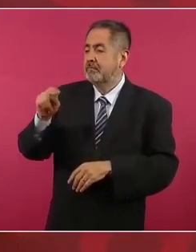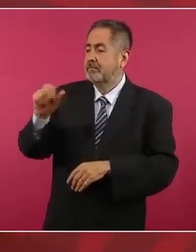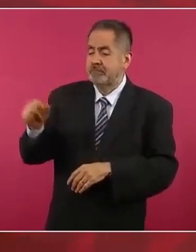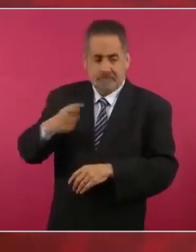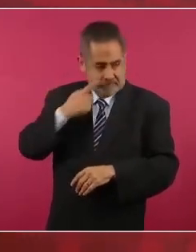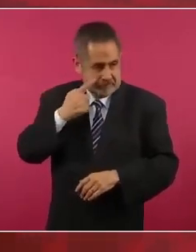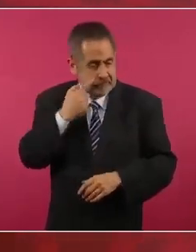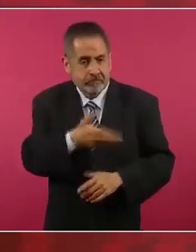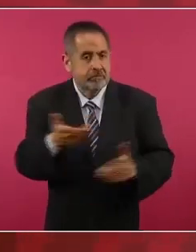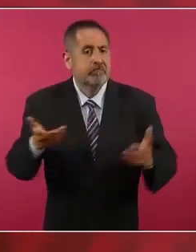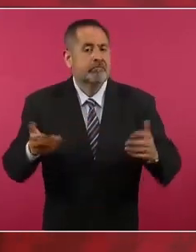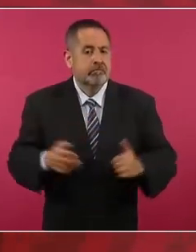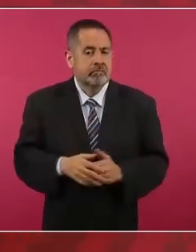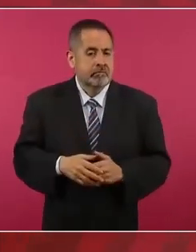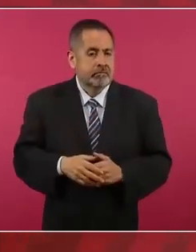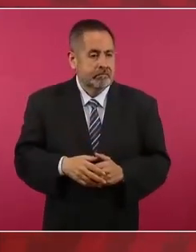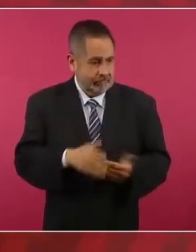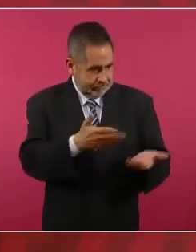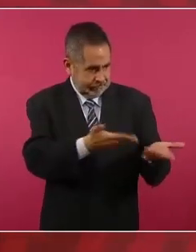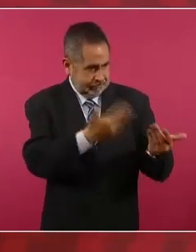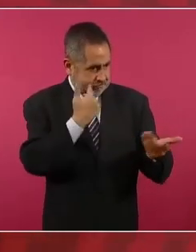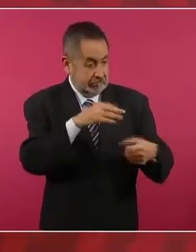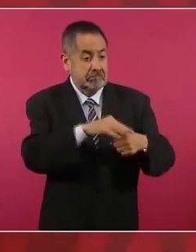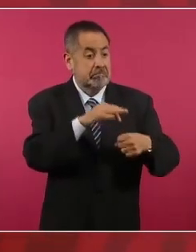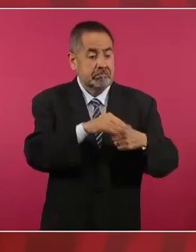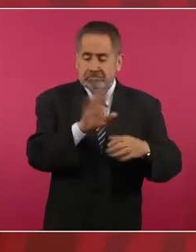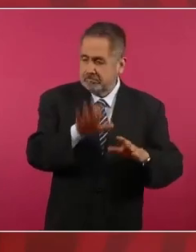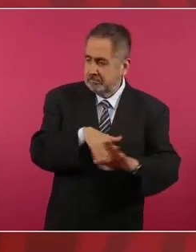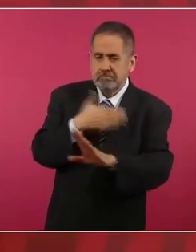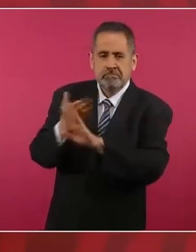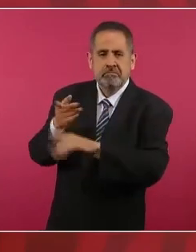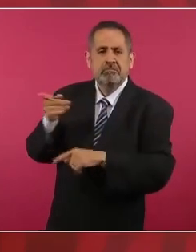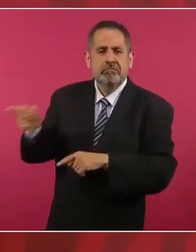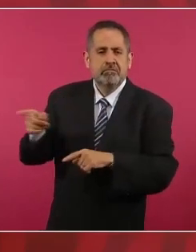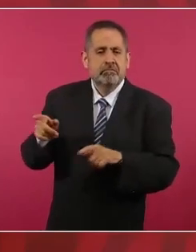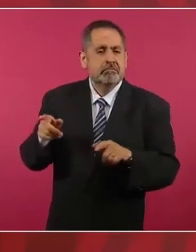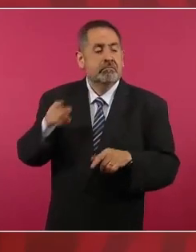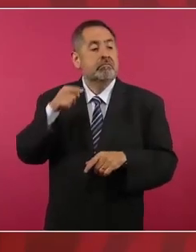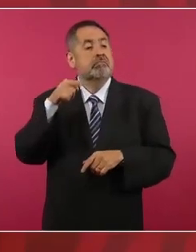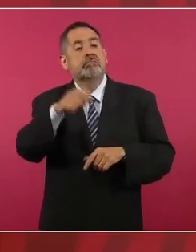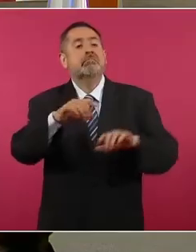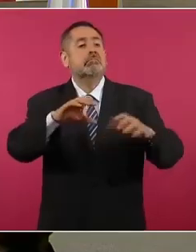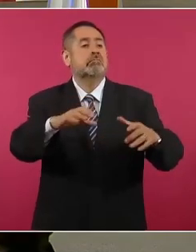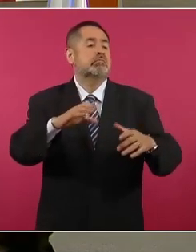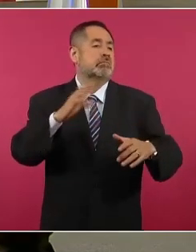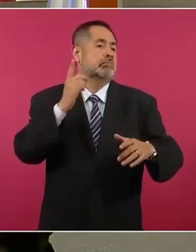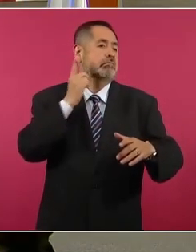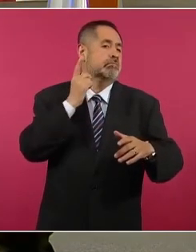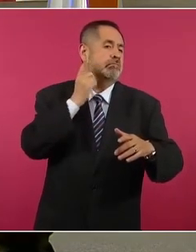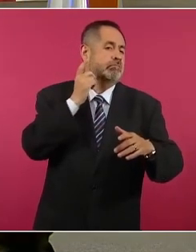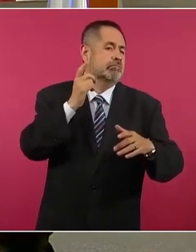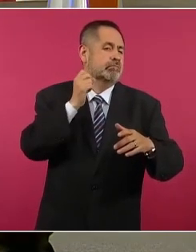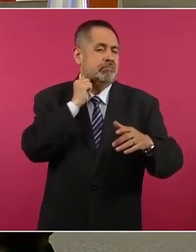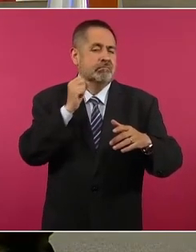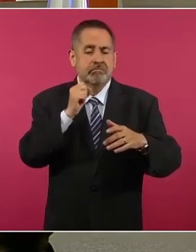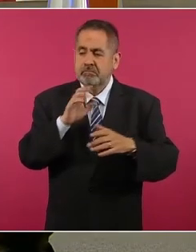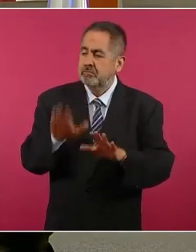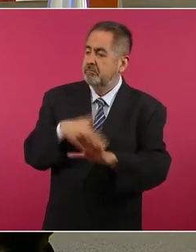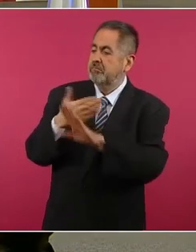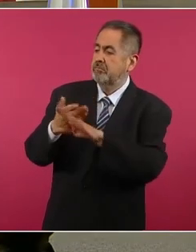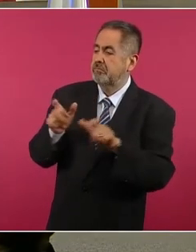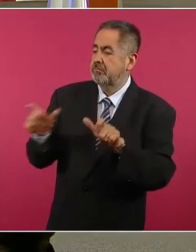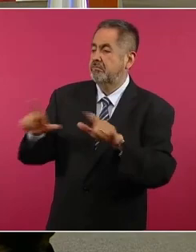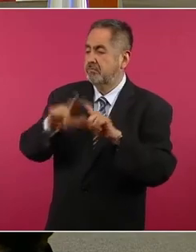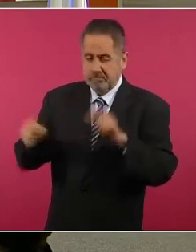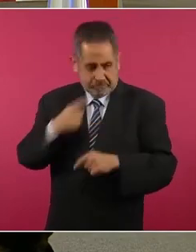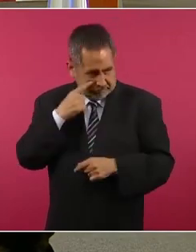sigan votando en las cámaras en contra de la Guardia Nacional.